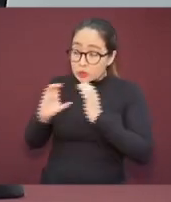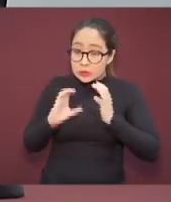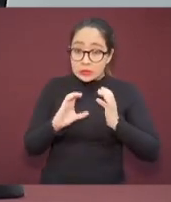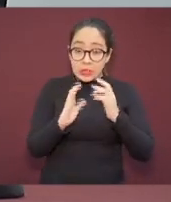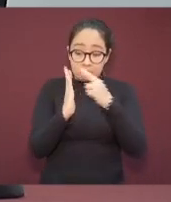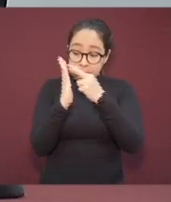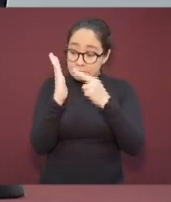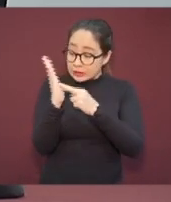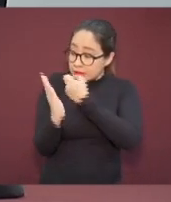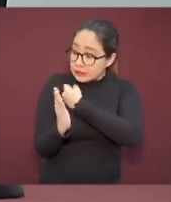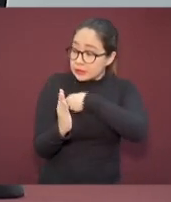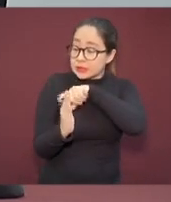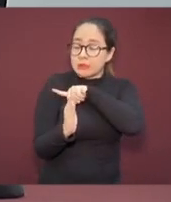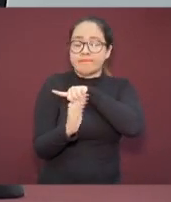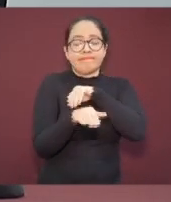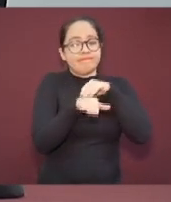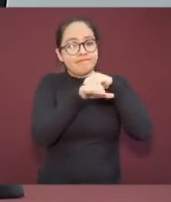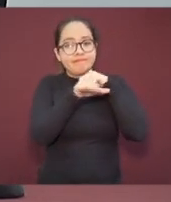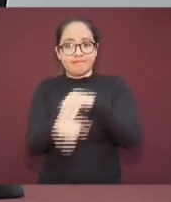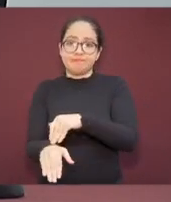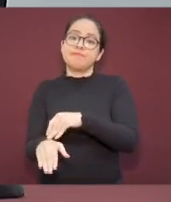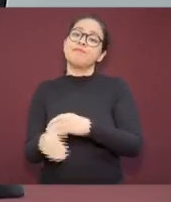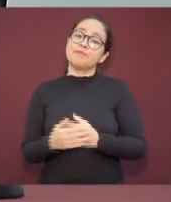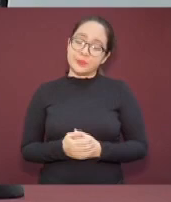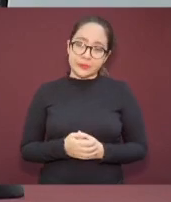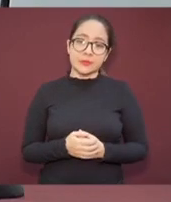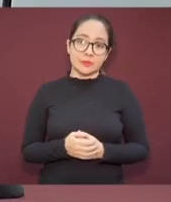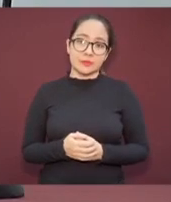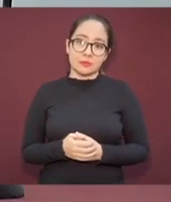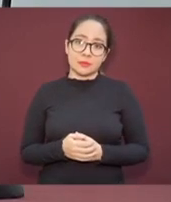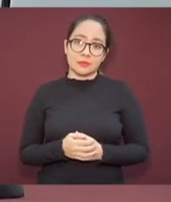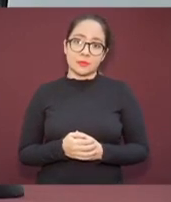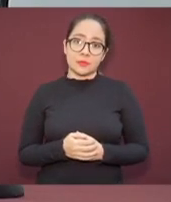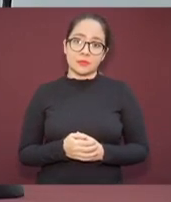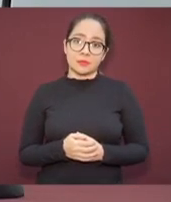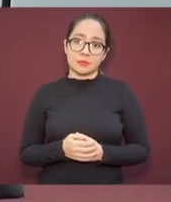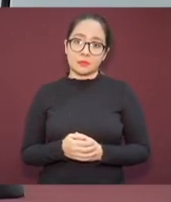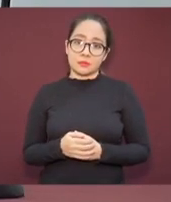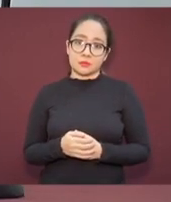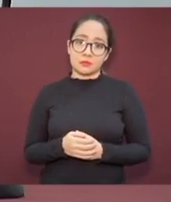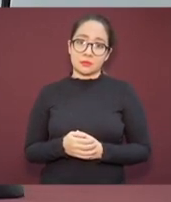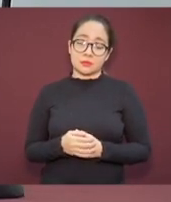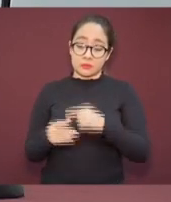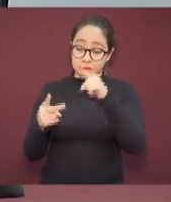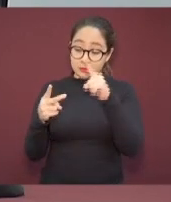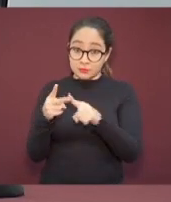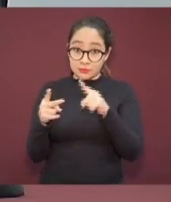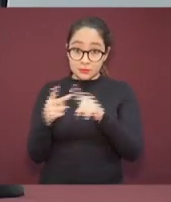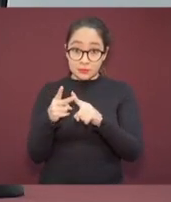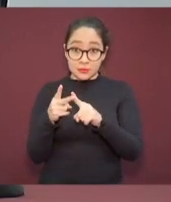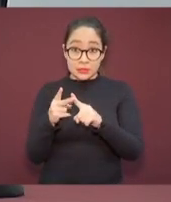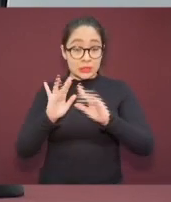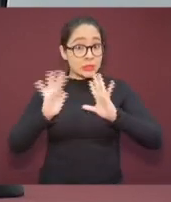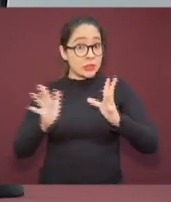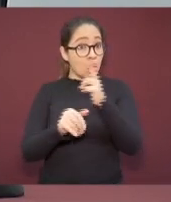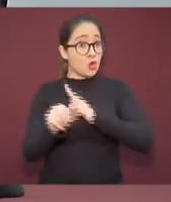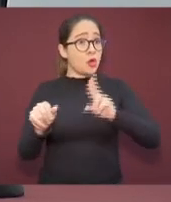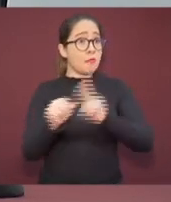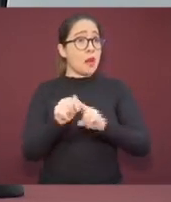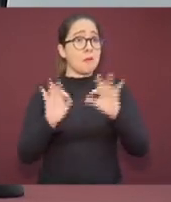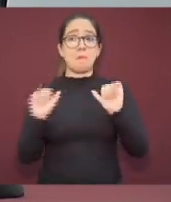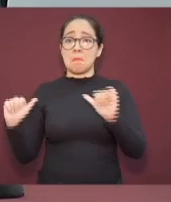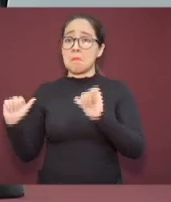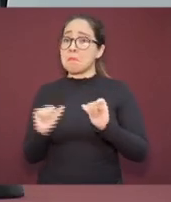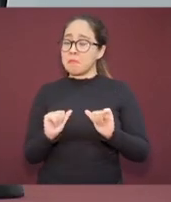regreso a la nueva normalidad. No es un reinicio de actividades comunes o